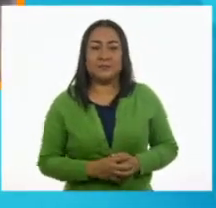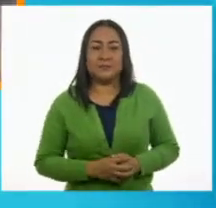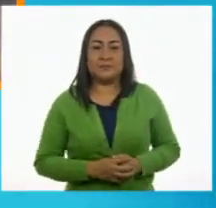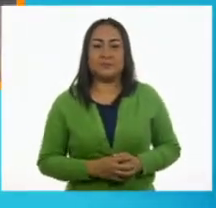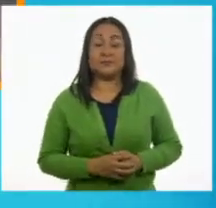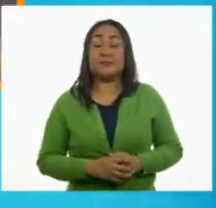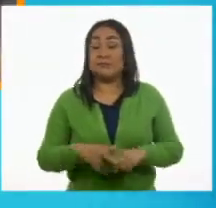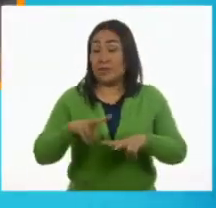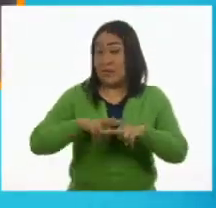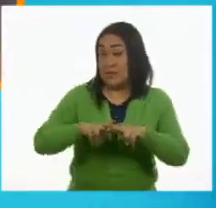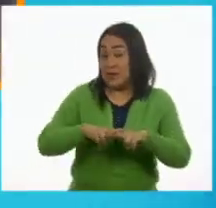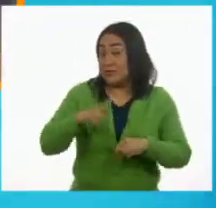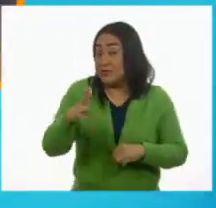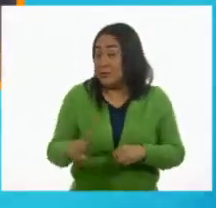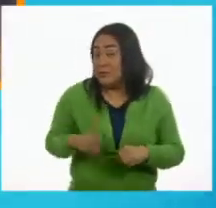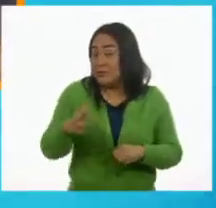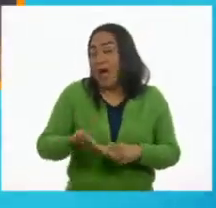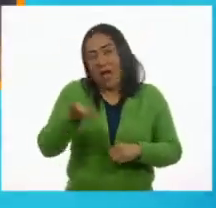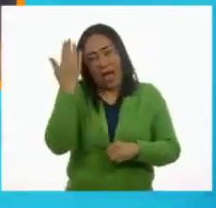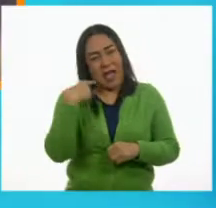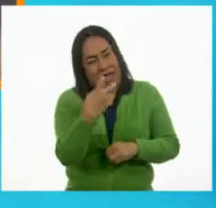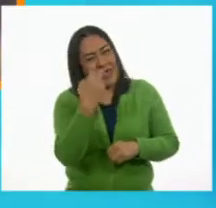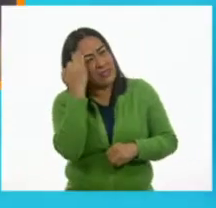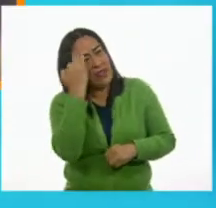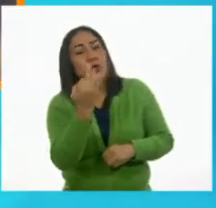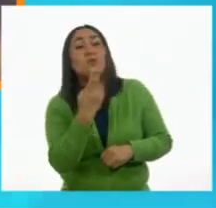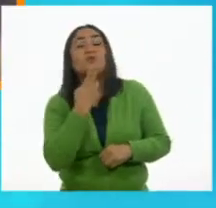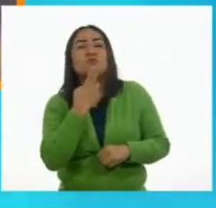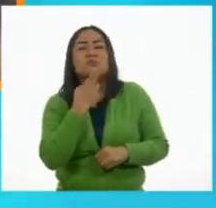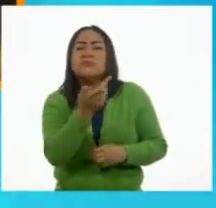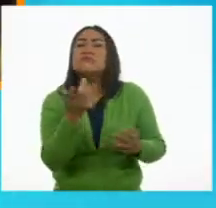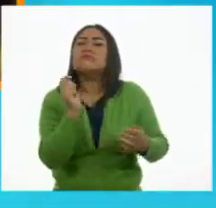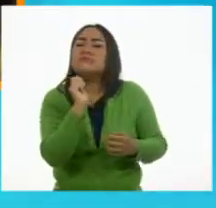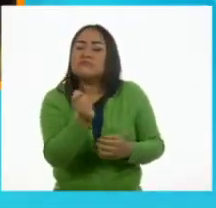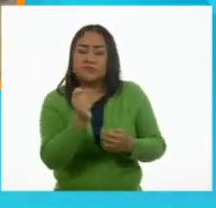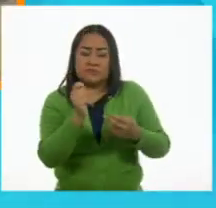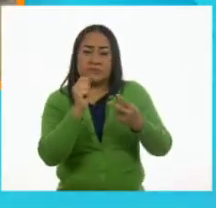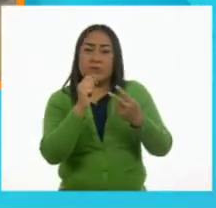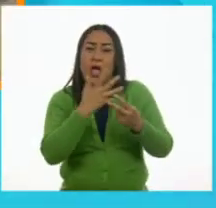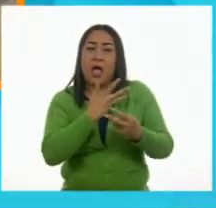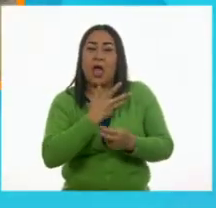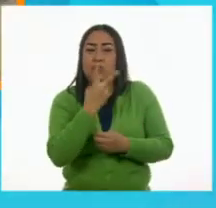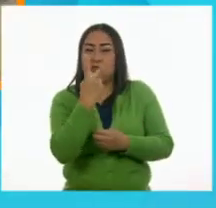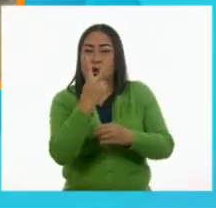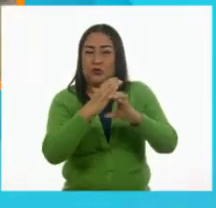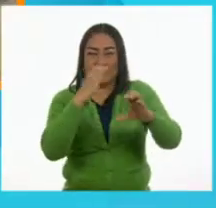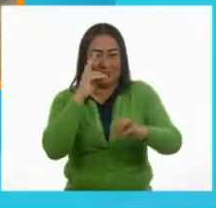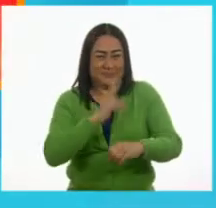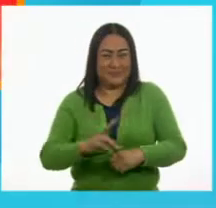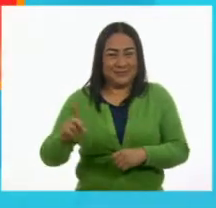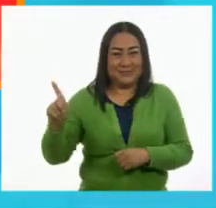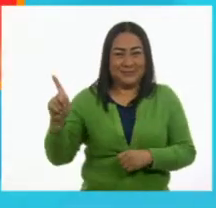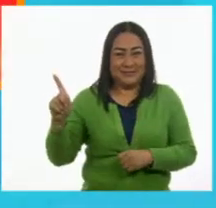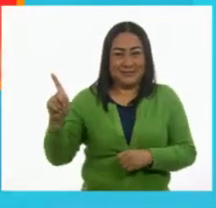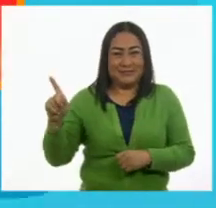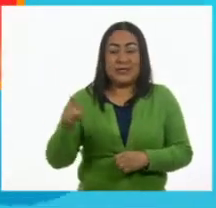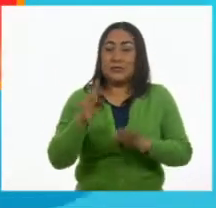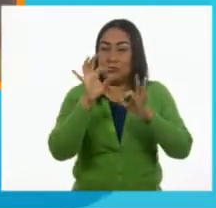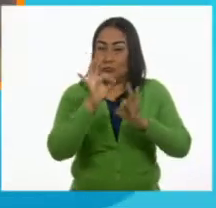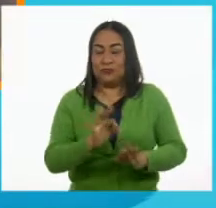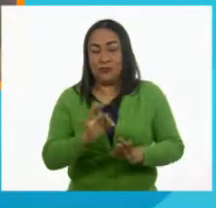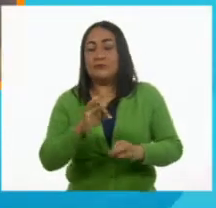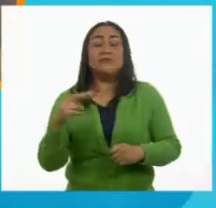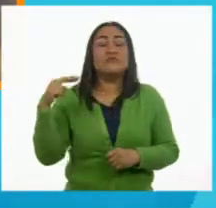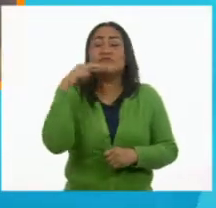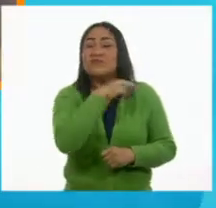Los trenes que se usaron durante la Revolución están formados por dos coches, como este que ves, que es la locomotora